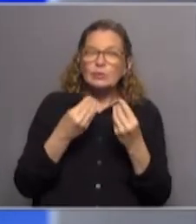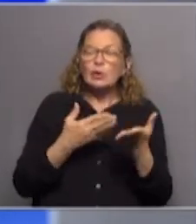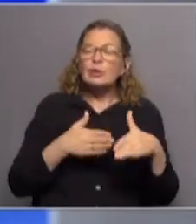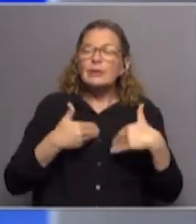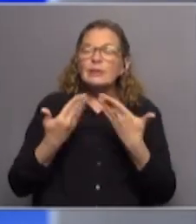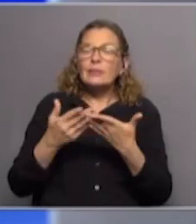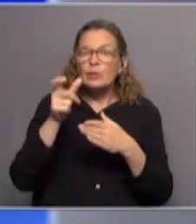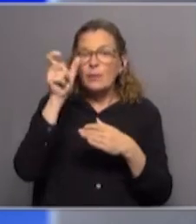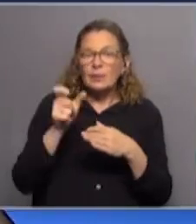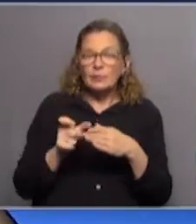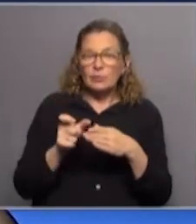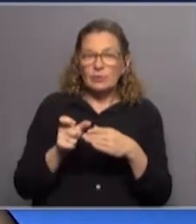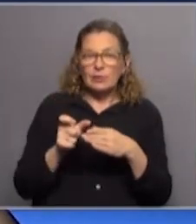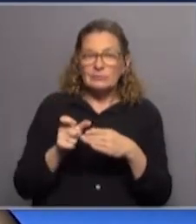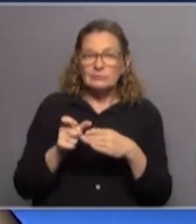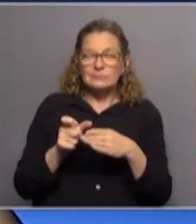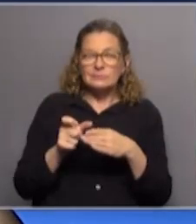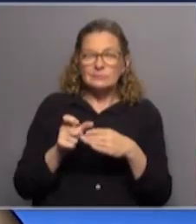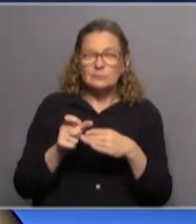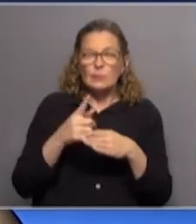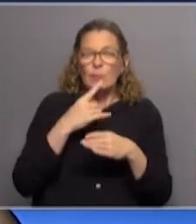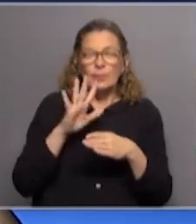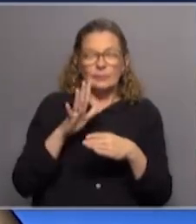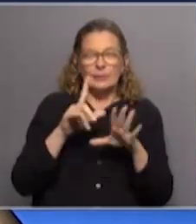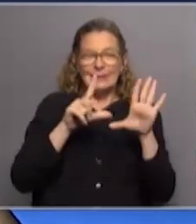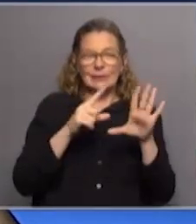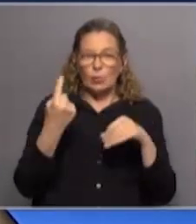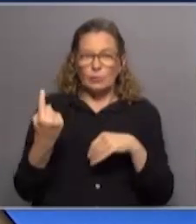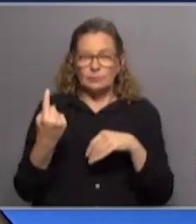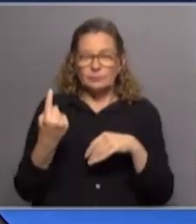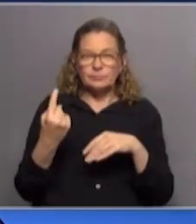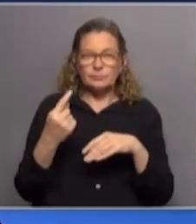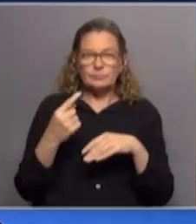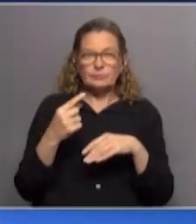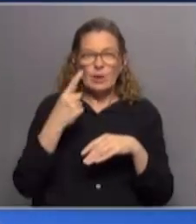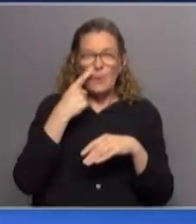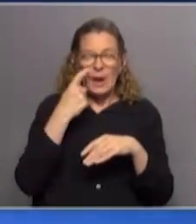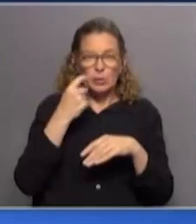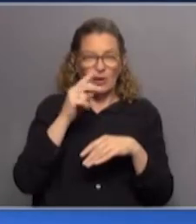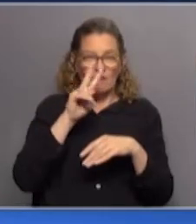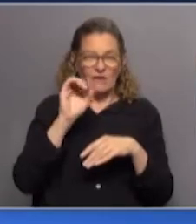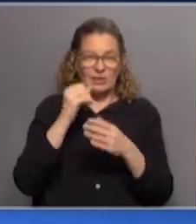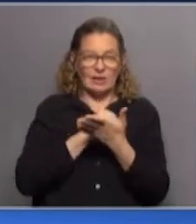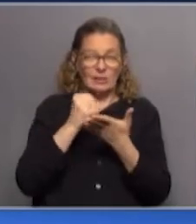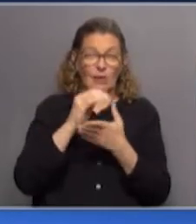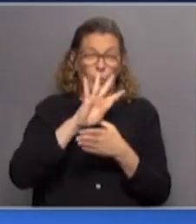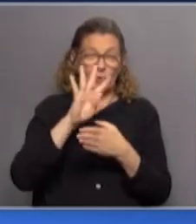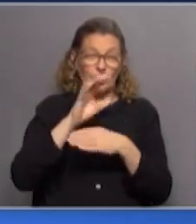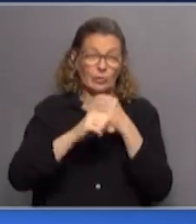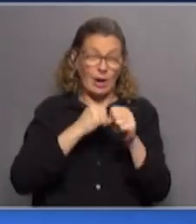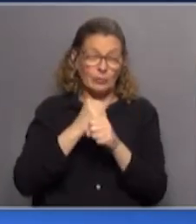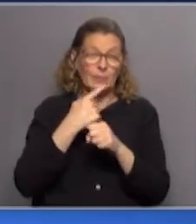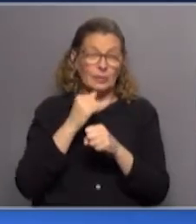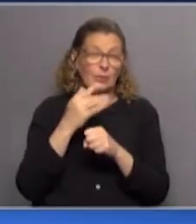por una persona? 7 a 1 es la proporción. O sea, la cápita base, que es varones de 20 a 44, debe andar,